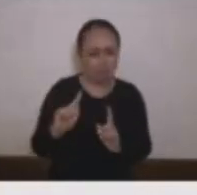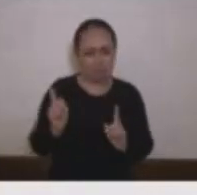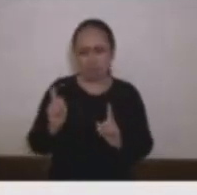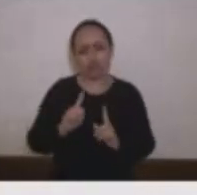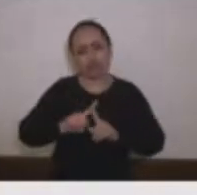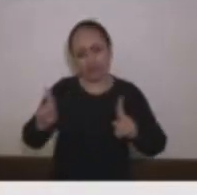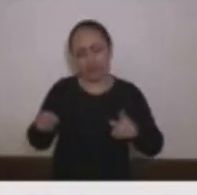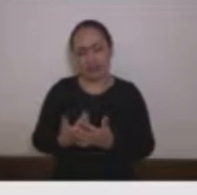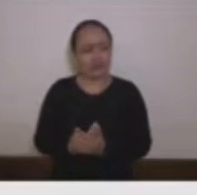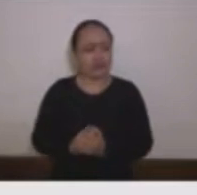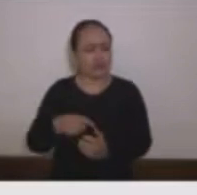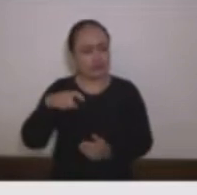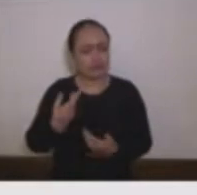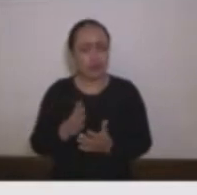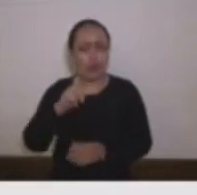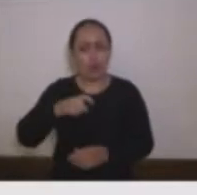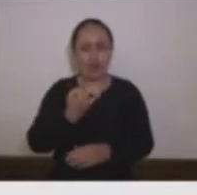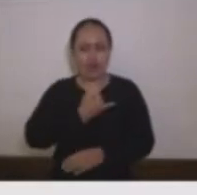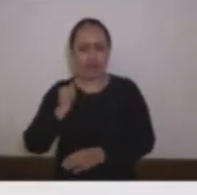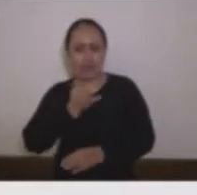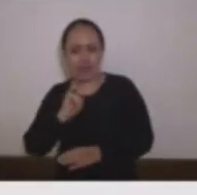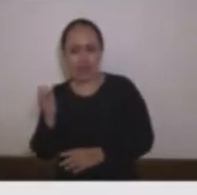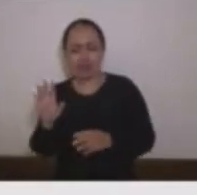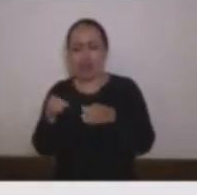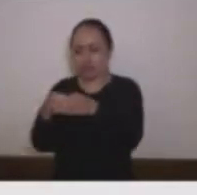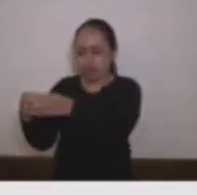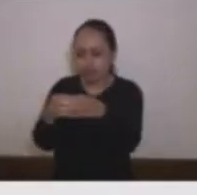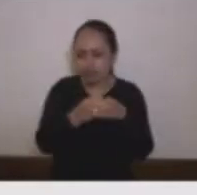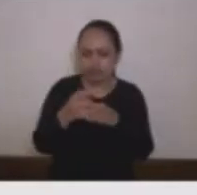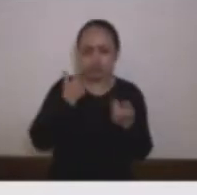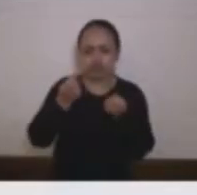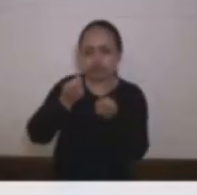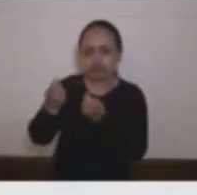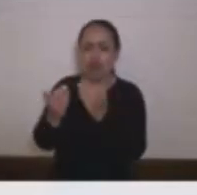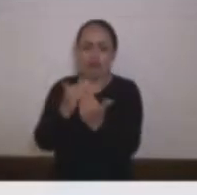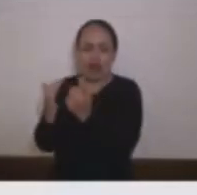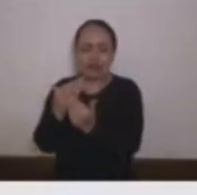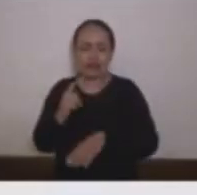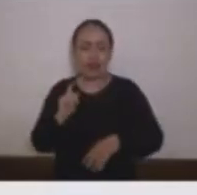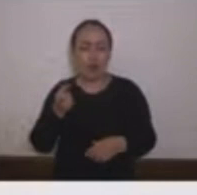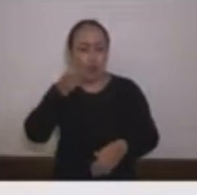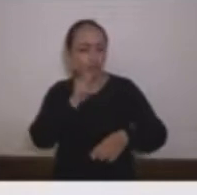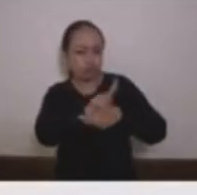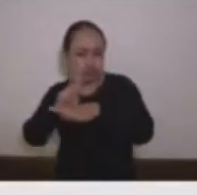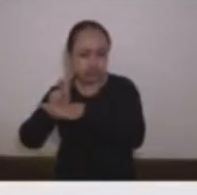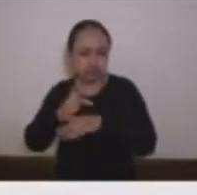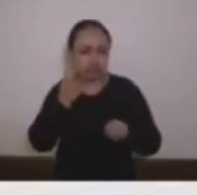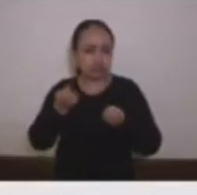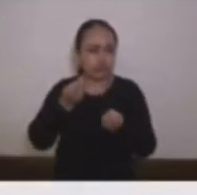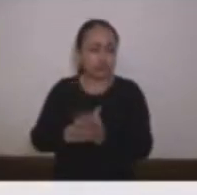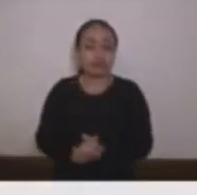pretendido dar más independencia a los órganos de control y con ello facilitar la gestión fiscal nos ha tocado un consejo, Dora,